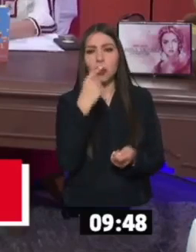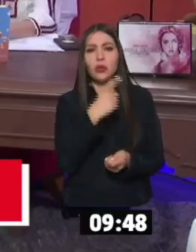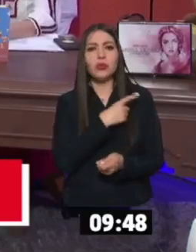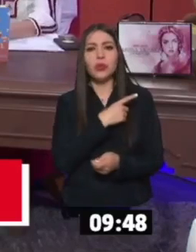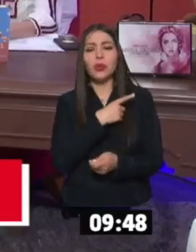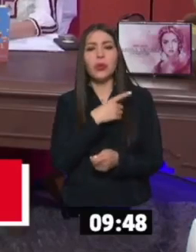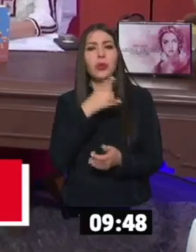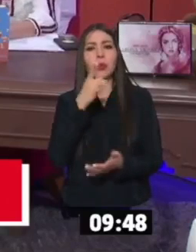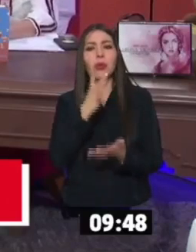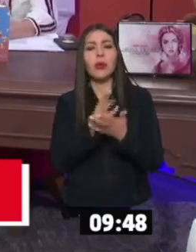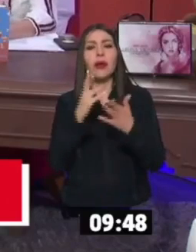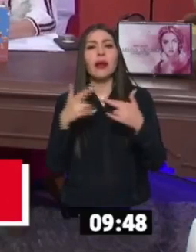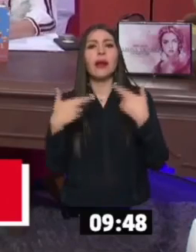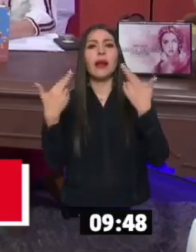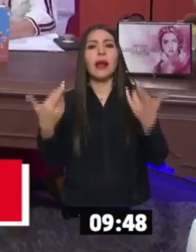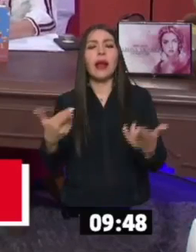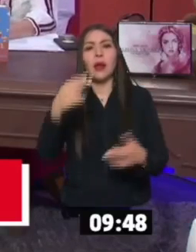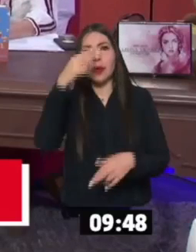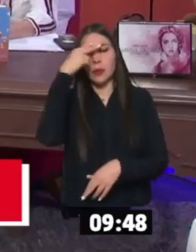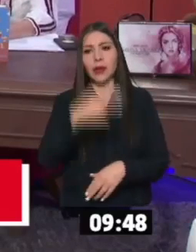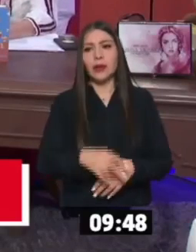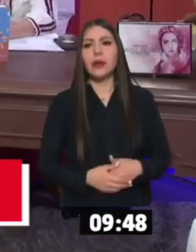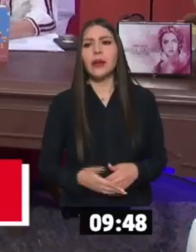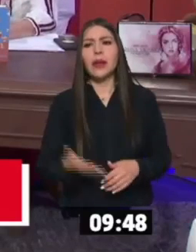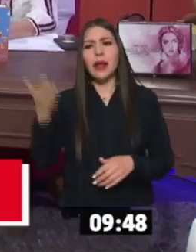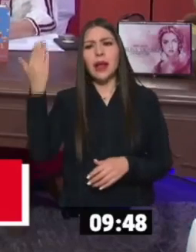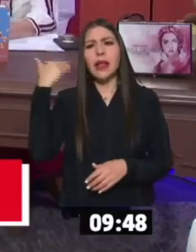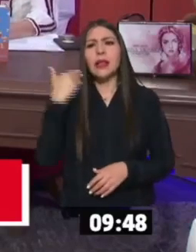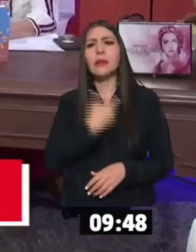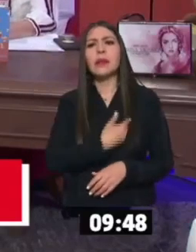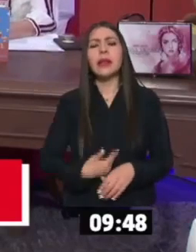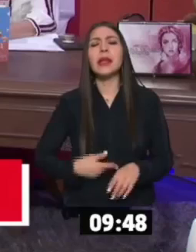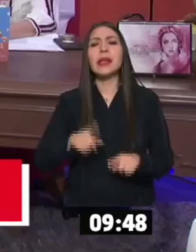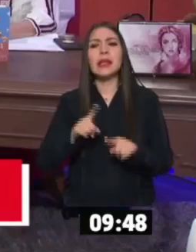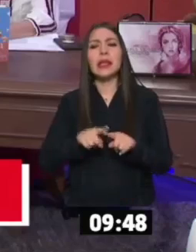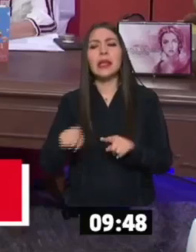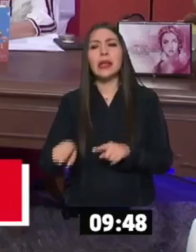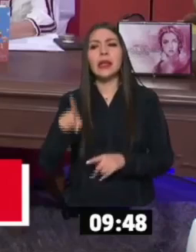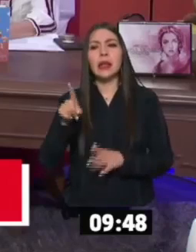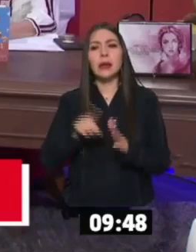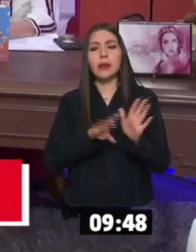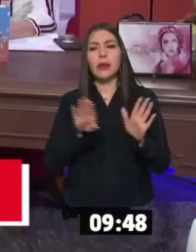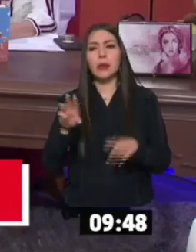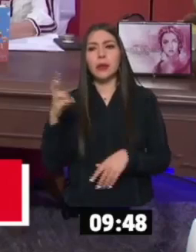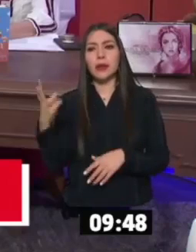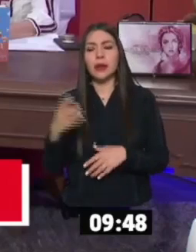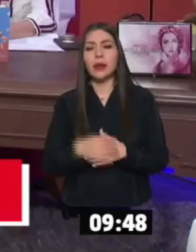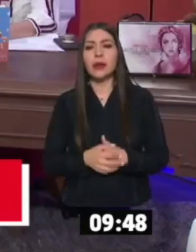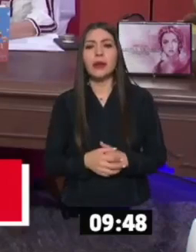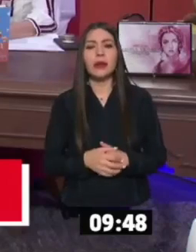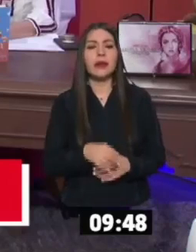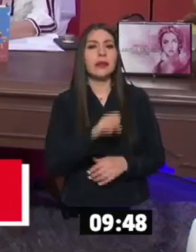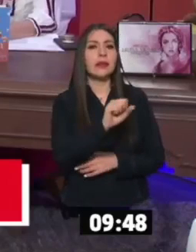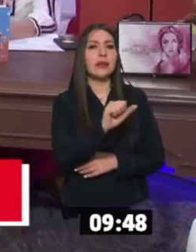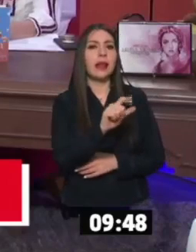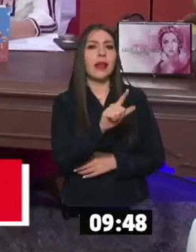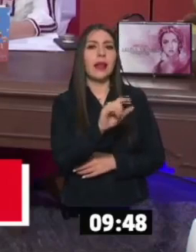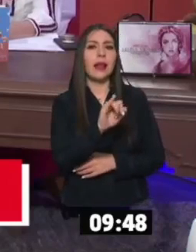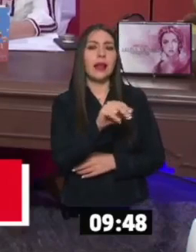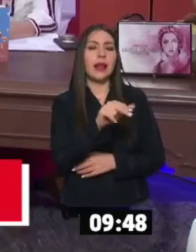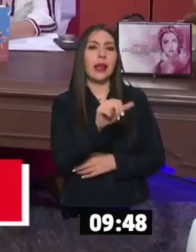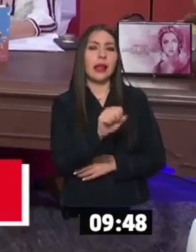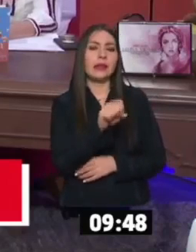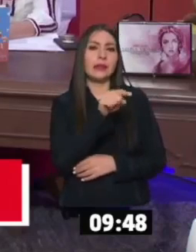regalo a la nación. ¿Quién estaba de presidente, papá, te acuerdas? En el 93. Salinas. Salinas. de